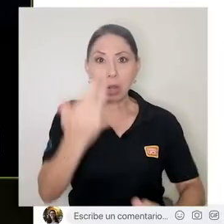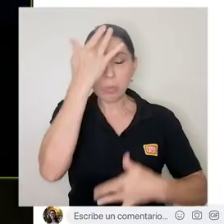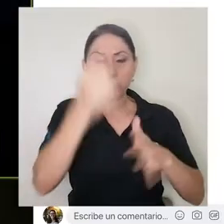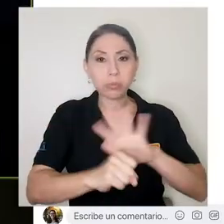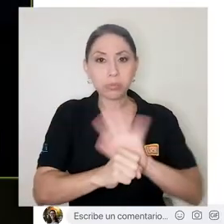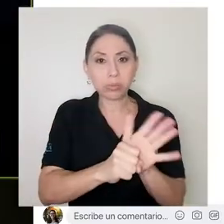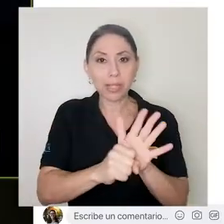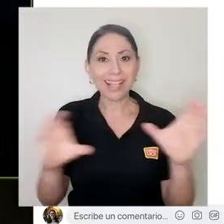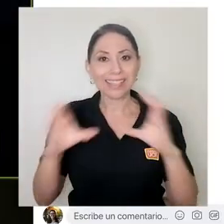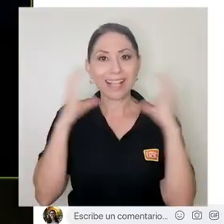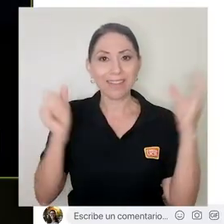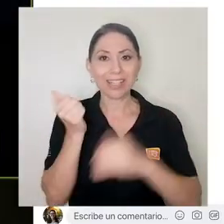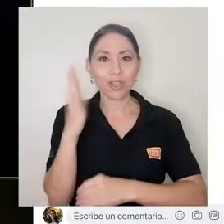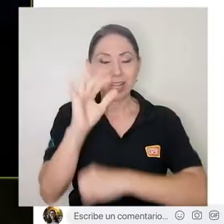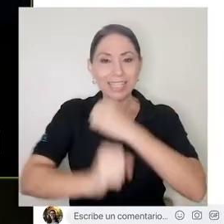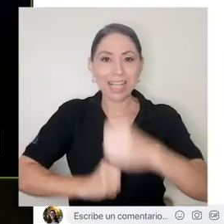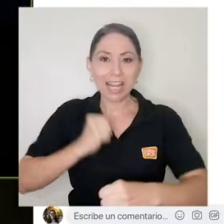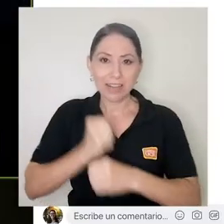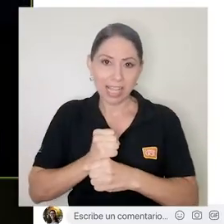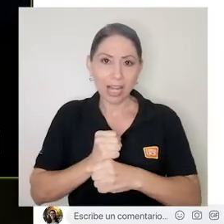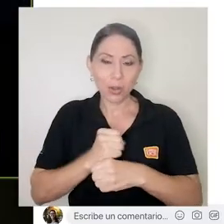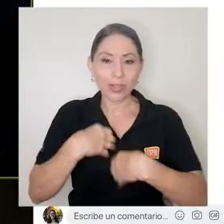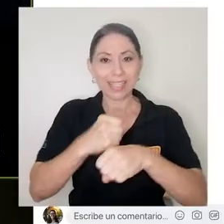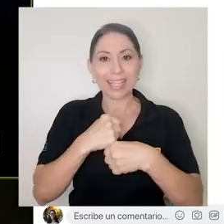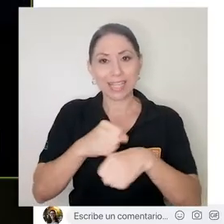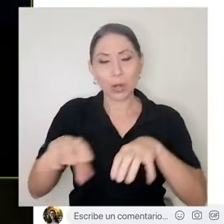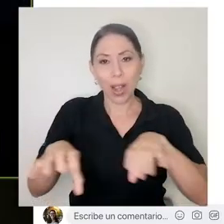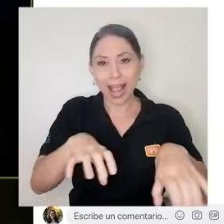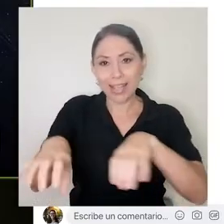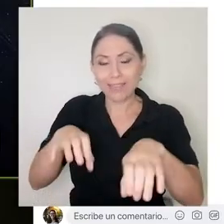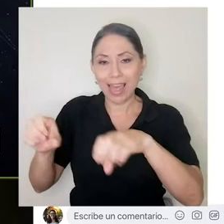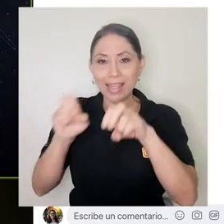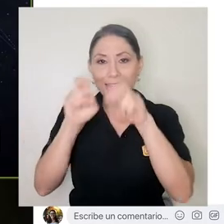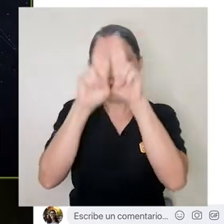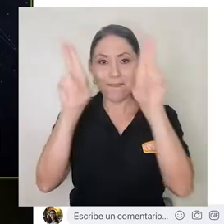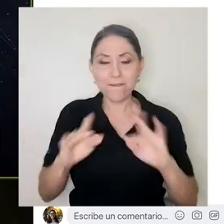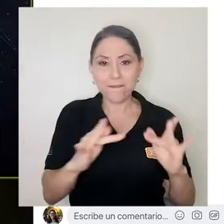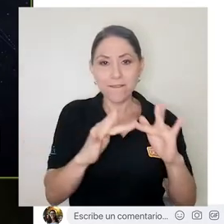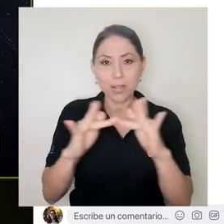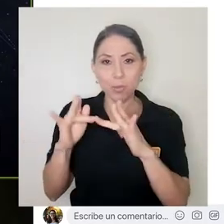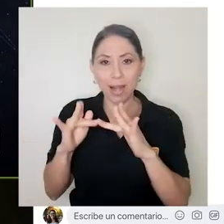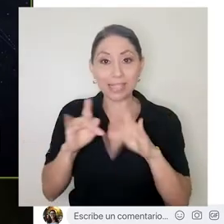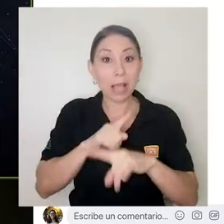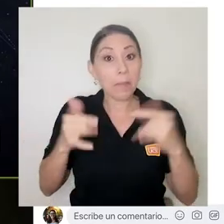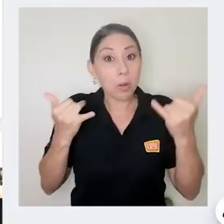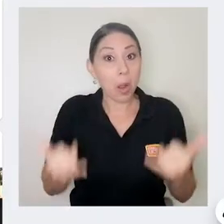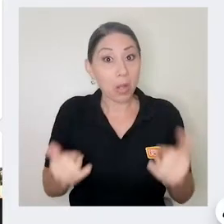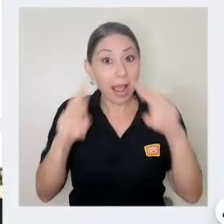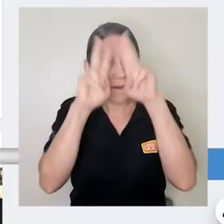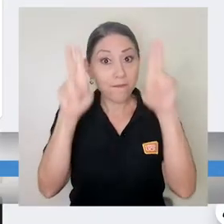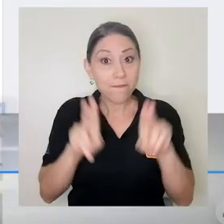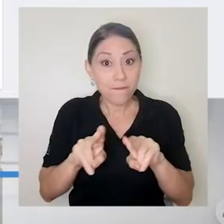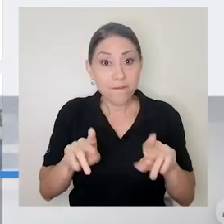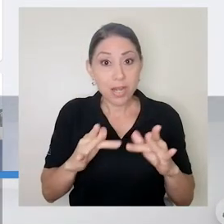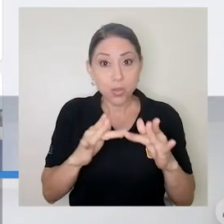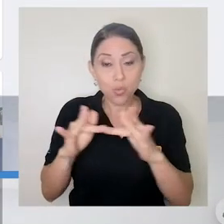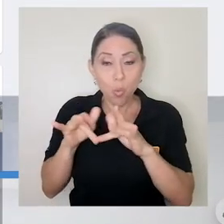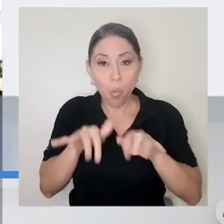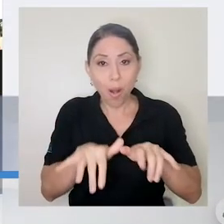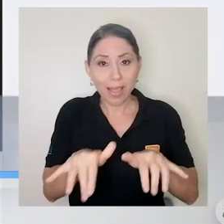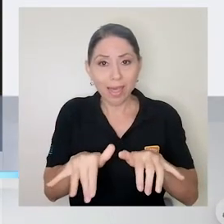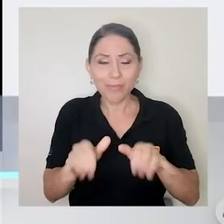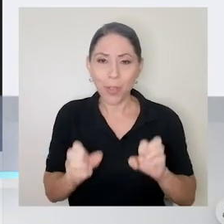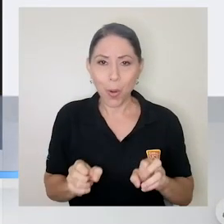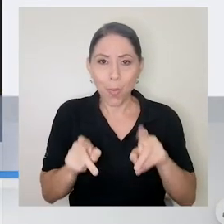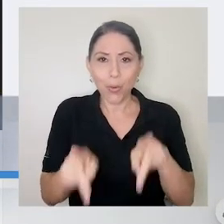celebración del 15 aniversario se festejó con actividades virtuales sin embargo la virtualidad se ha convertido en una oportunidad